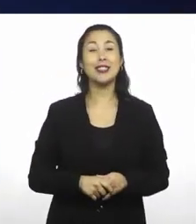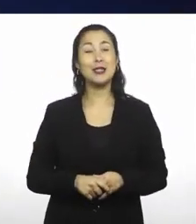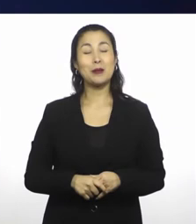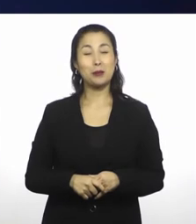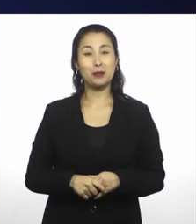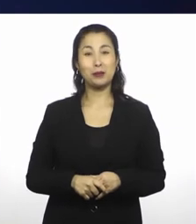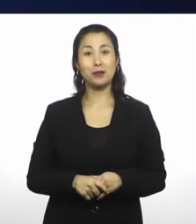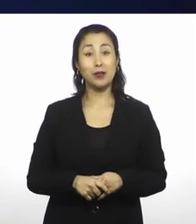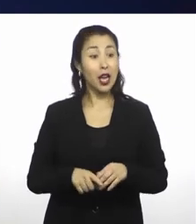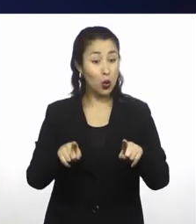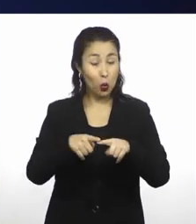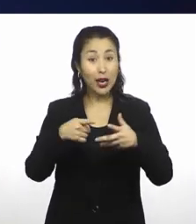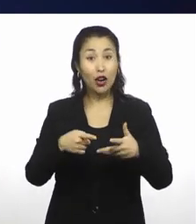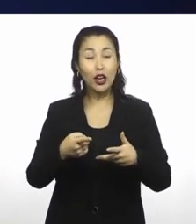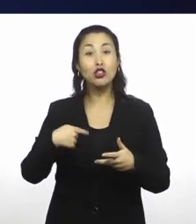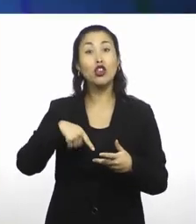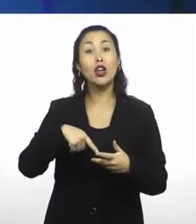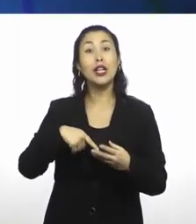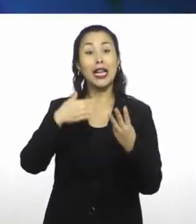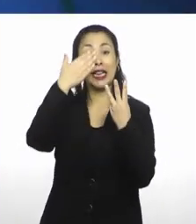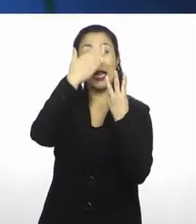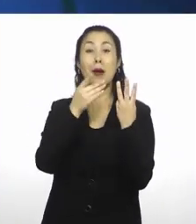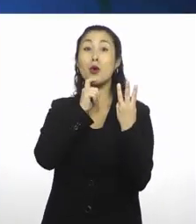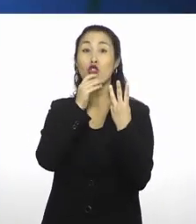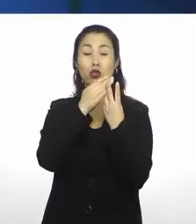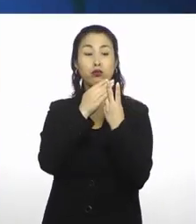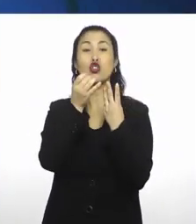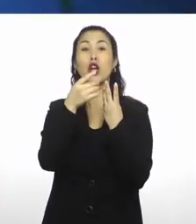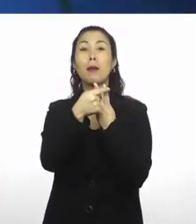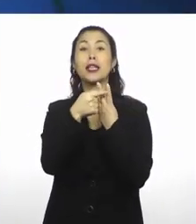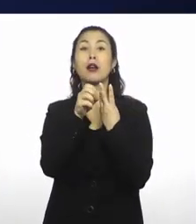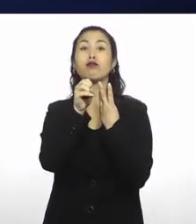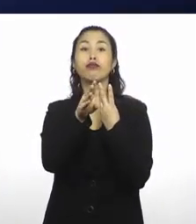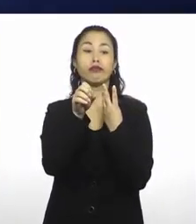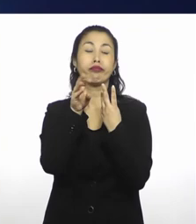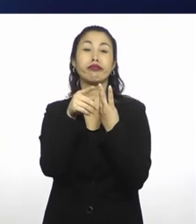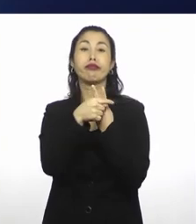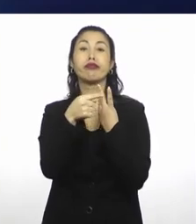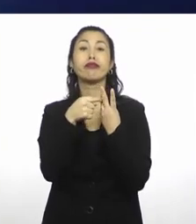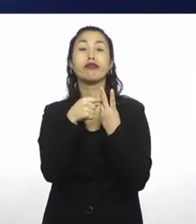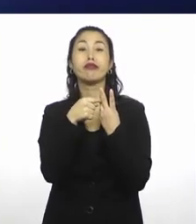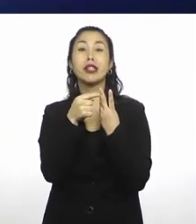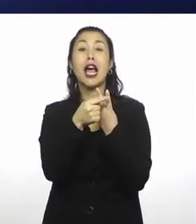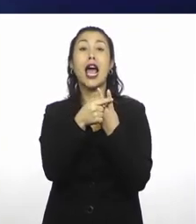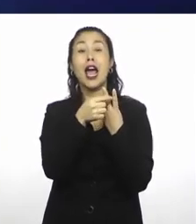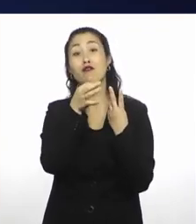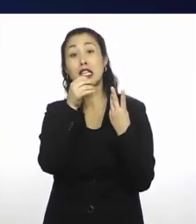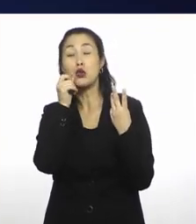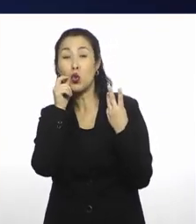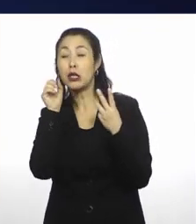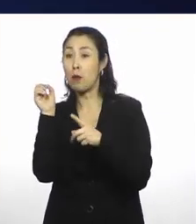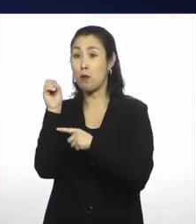Como ahora tenemos tapada una de las luces, solamente estamos proyectando las sombras de los colores que corresponden a cada una de las luces.